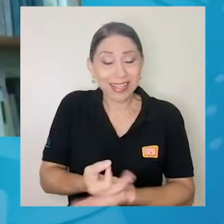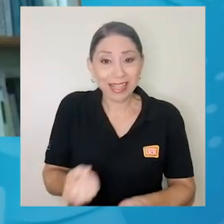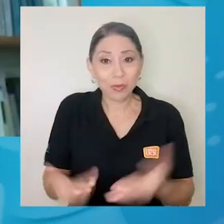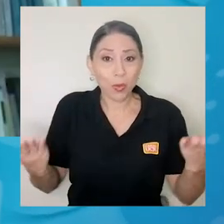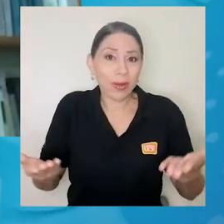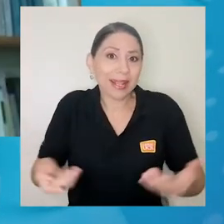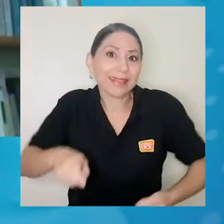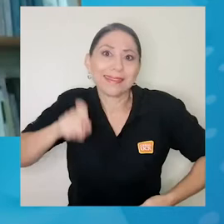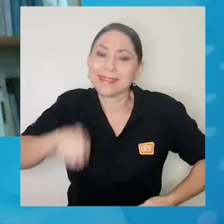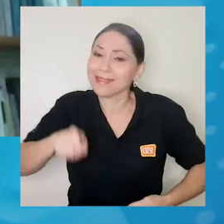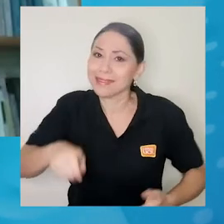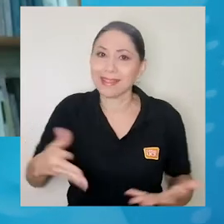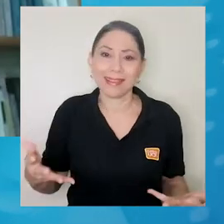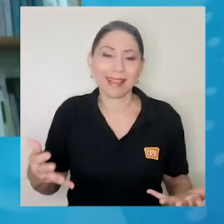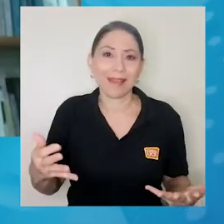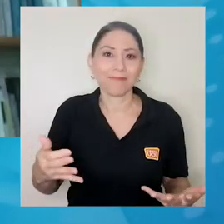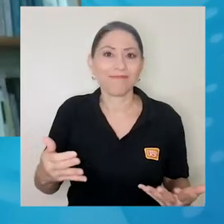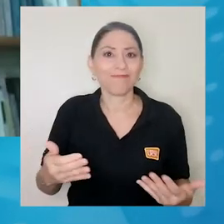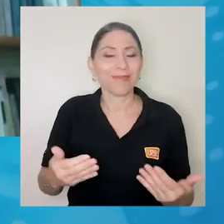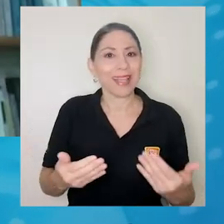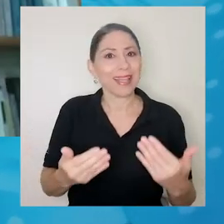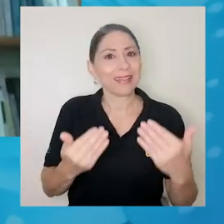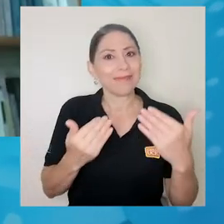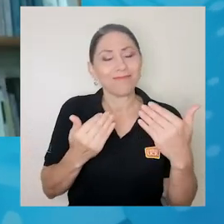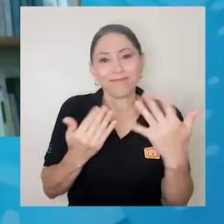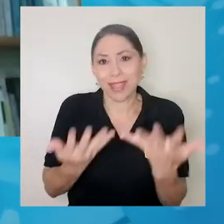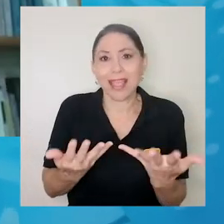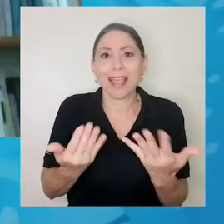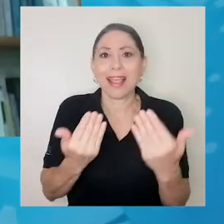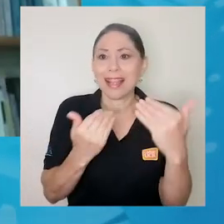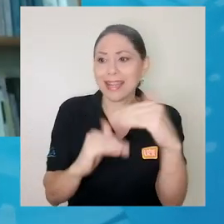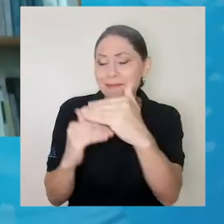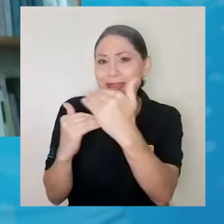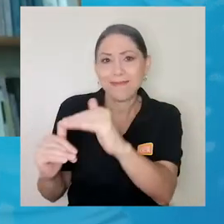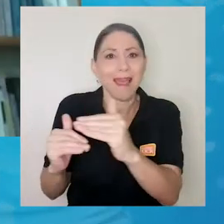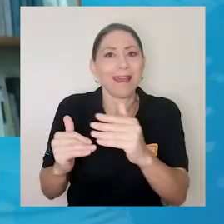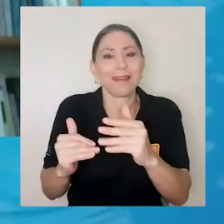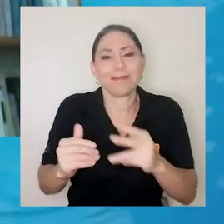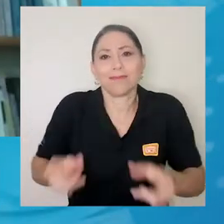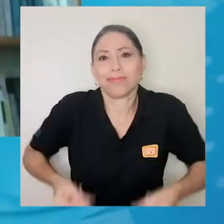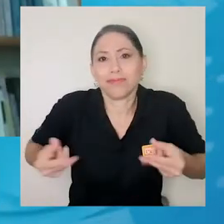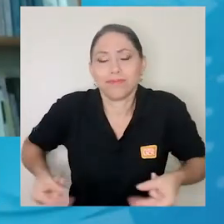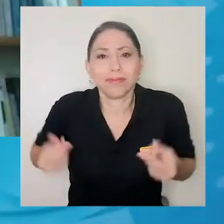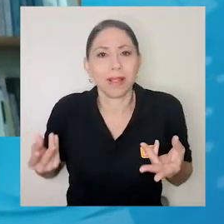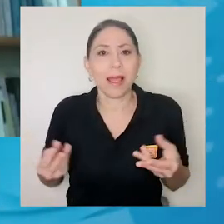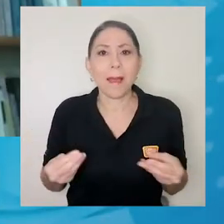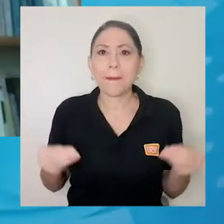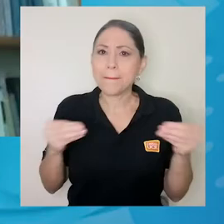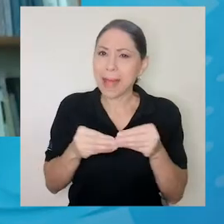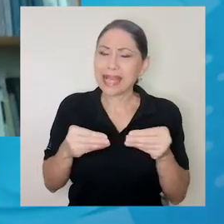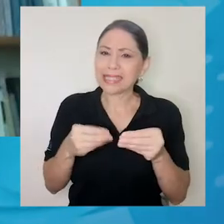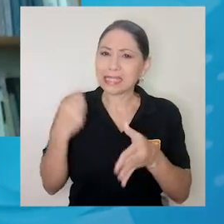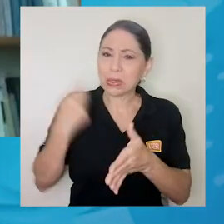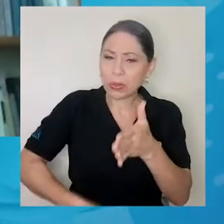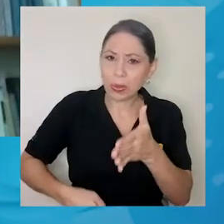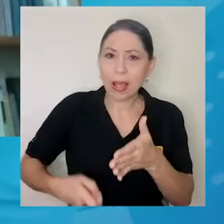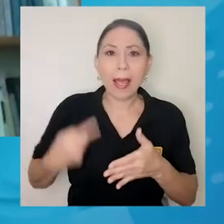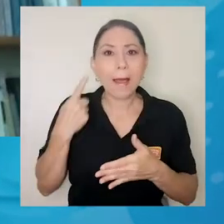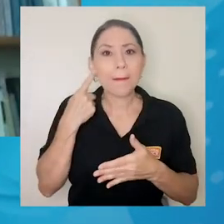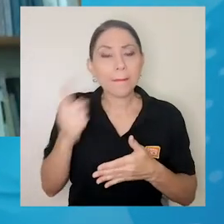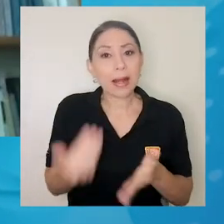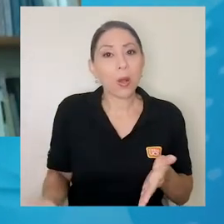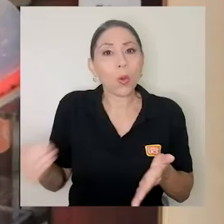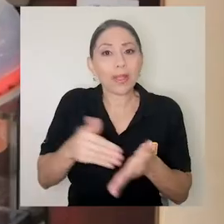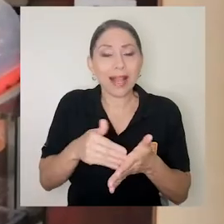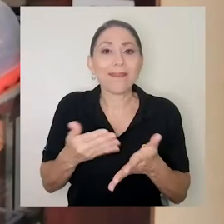meterle fuerte corte al tema presupuestario, mucho más de lo que se ha ofrecido con el fin de restaurar el equilibrio en las